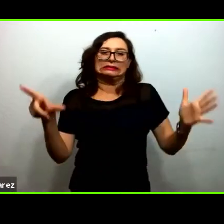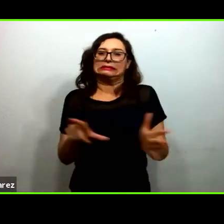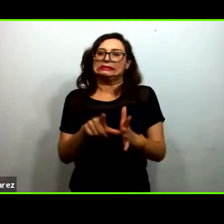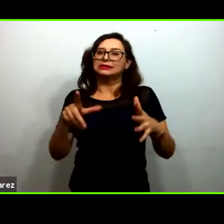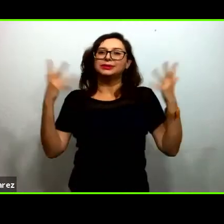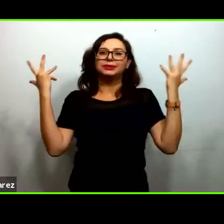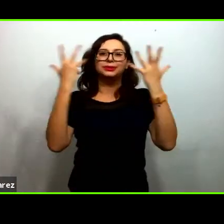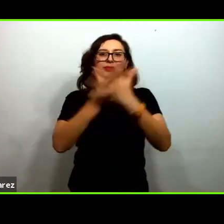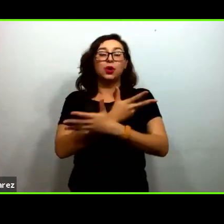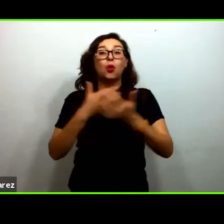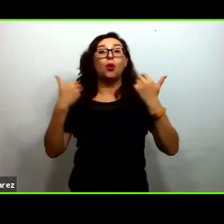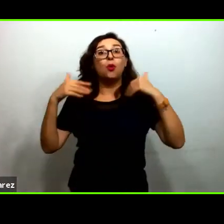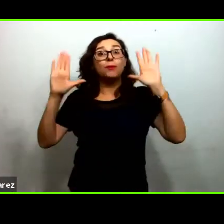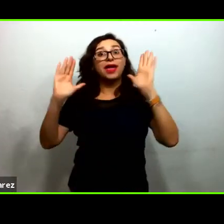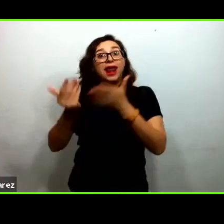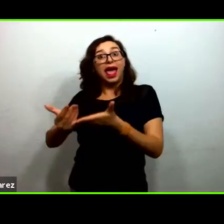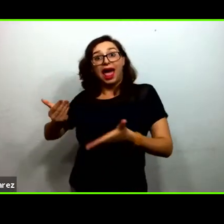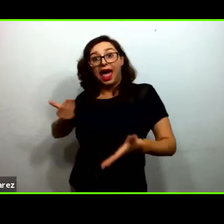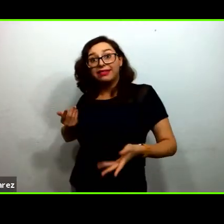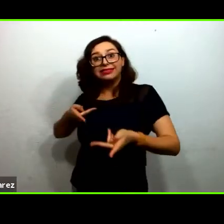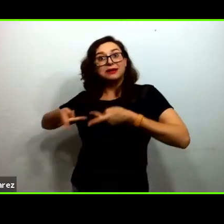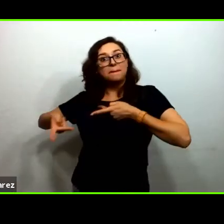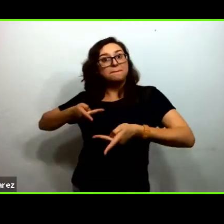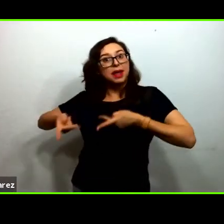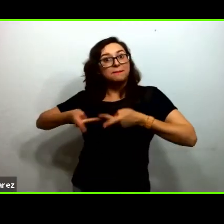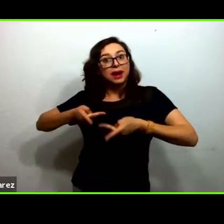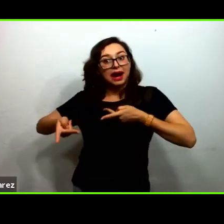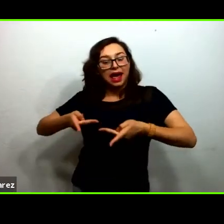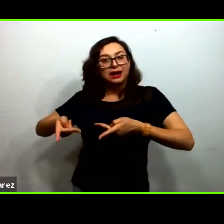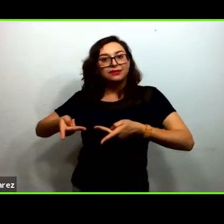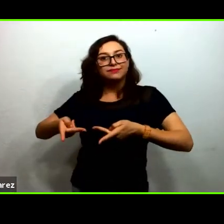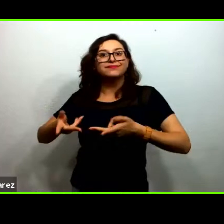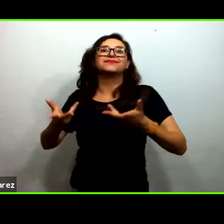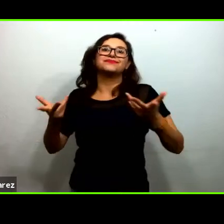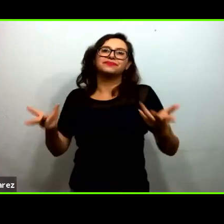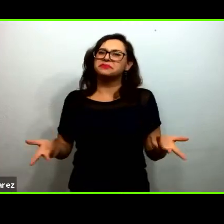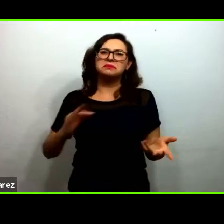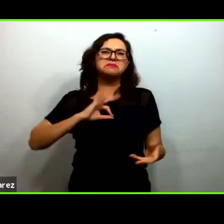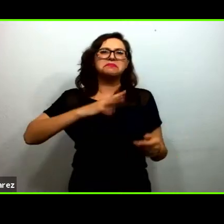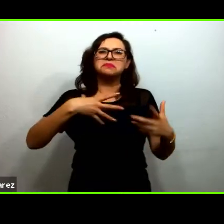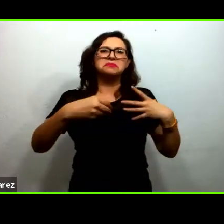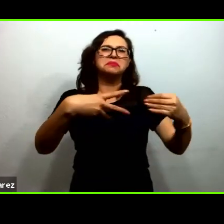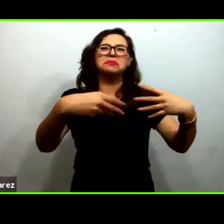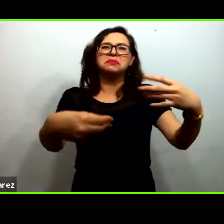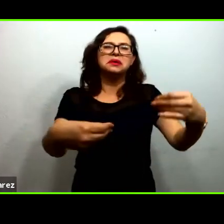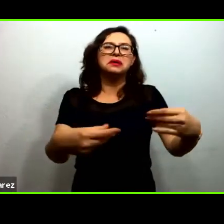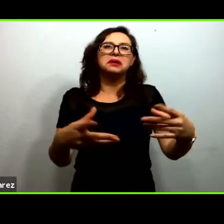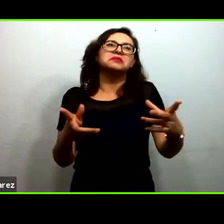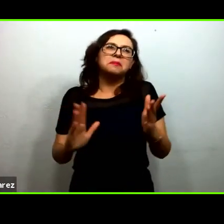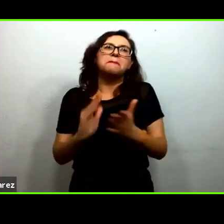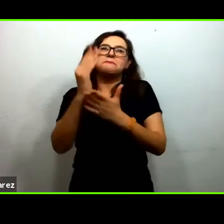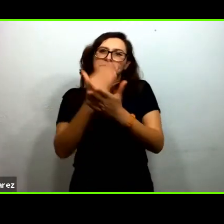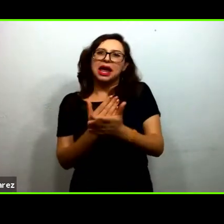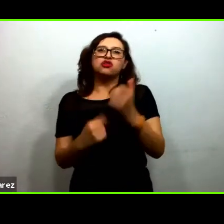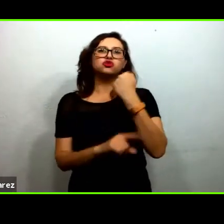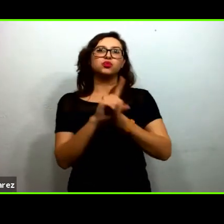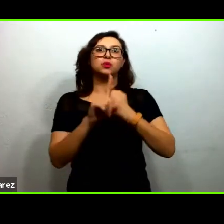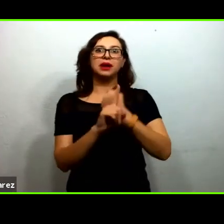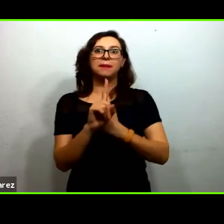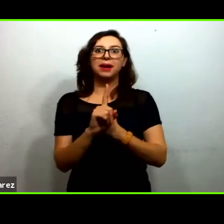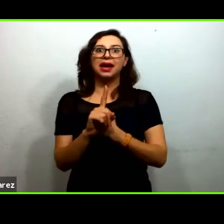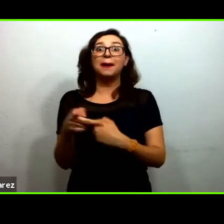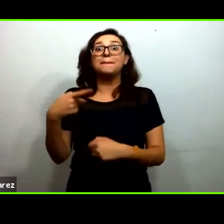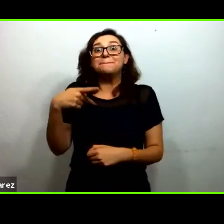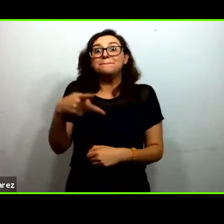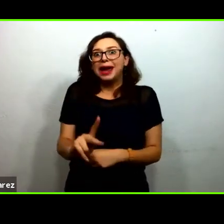la forma de aprender no fuera tan dependiente de la indicación minuto a minuto de